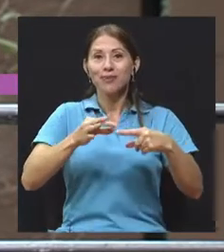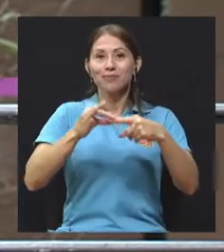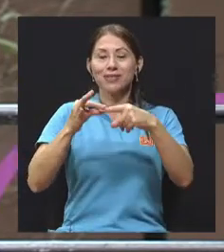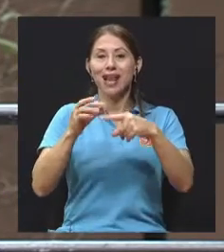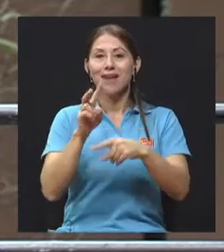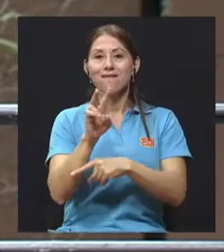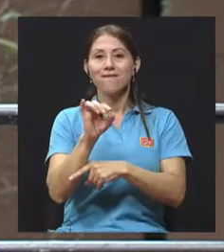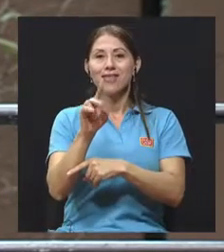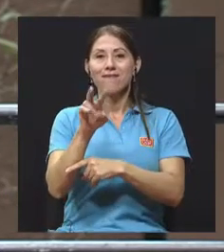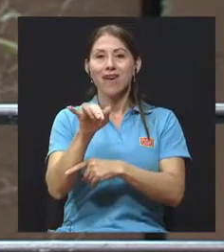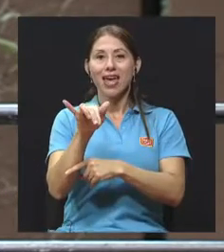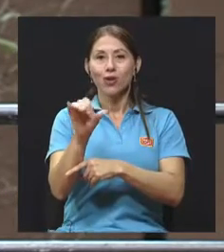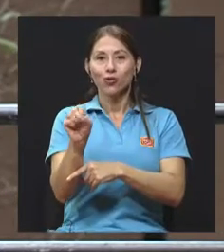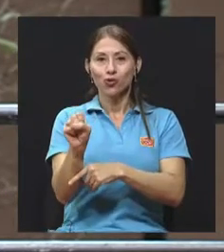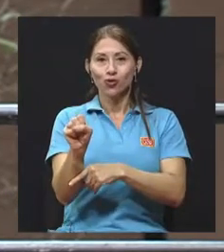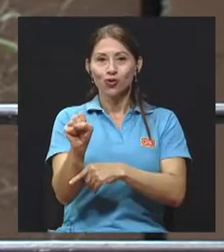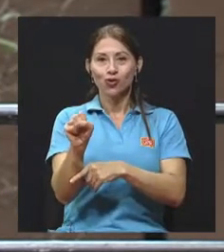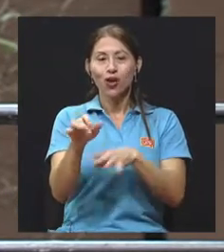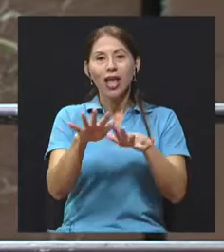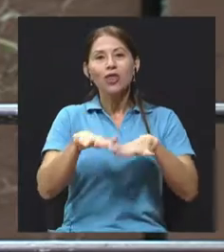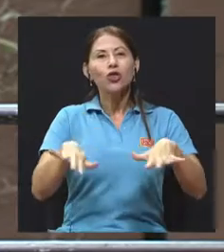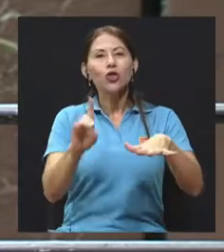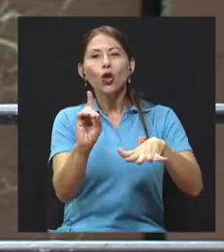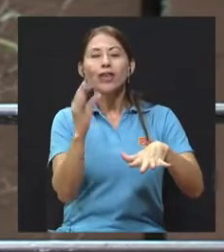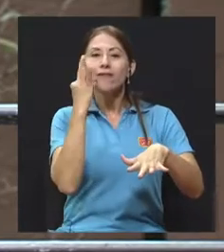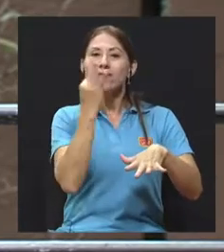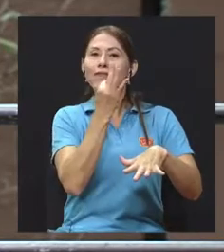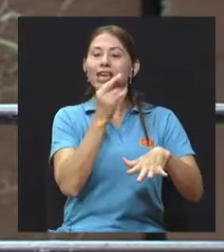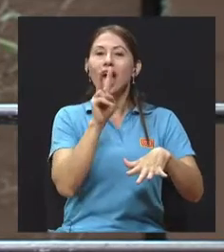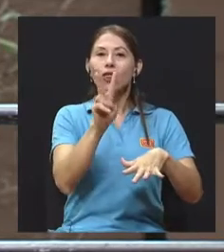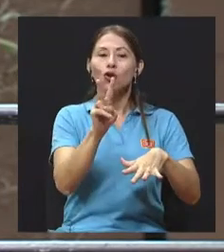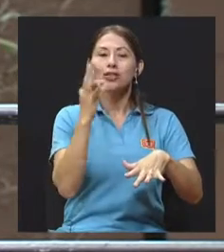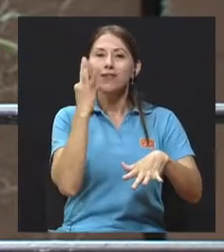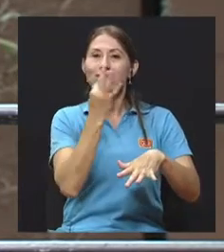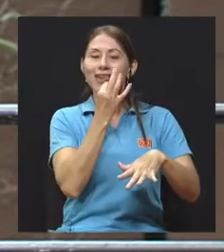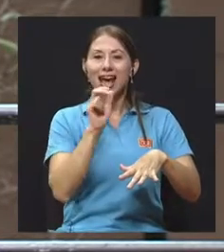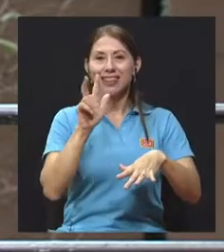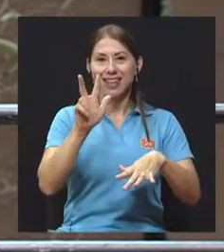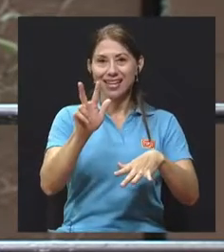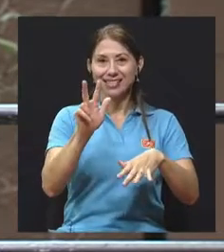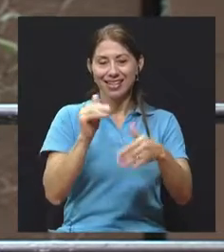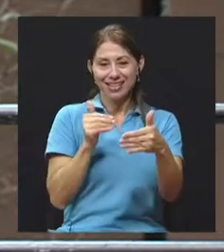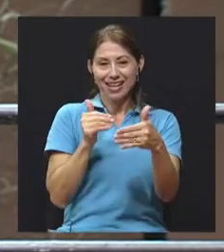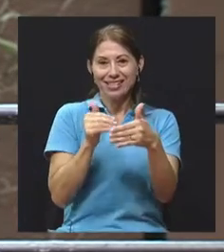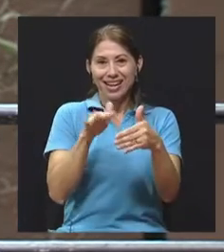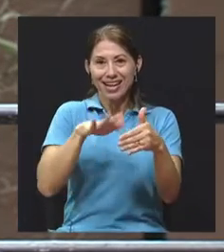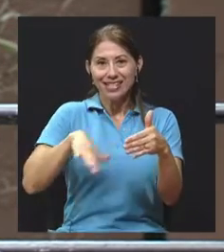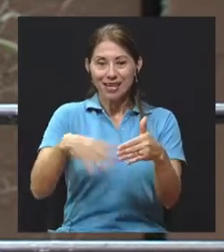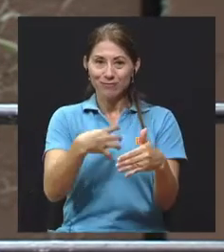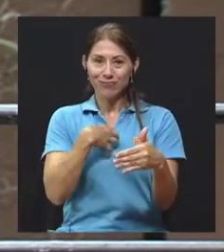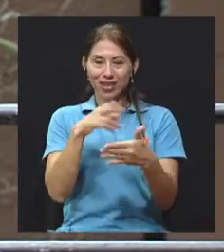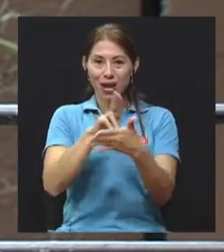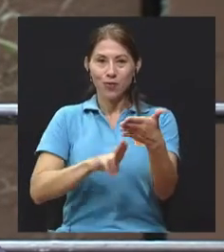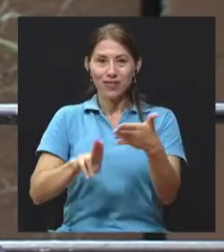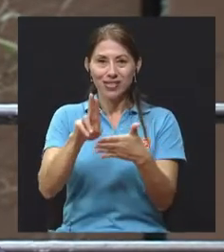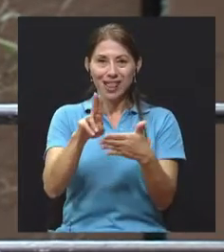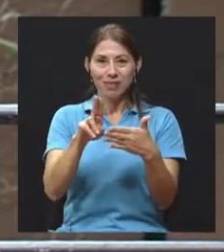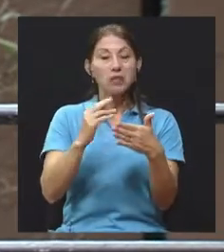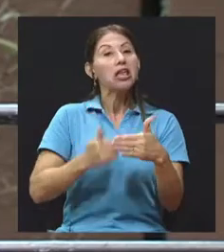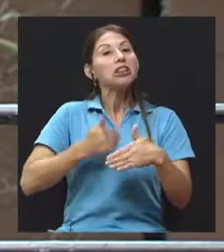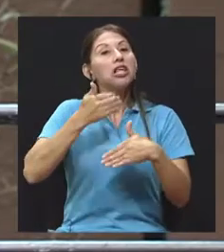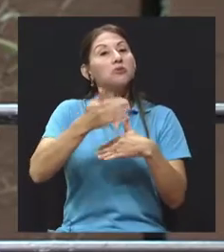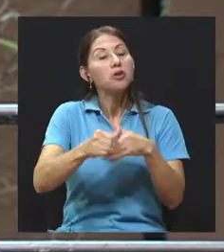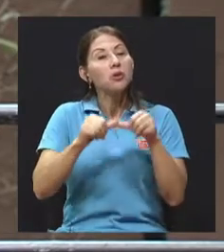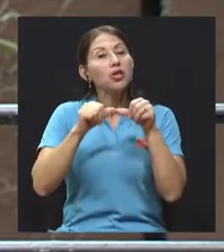agente multiplicativo, para finca 2 y finca 3, que son las fincas anexas a la universidad. Después de eso, seguir con la parte de la educación